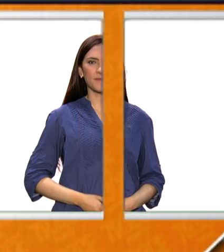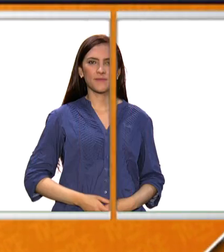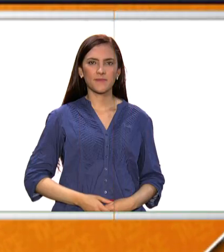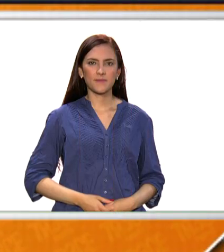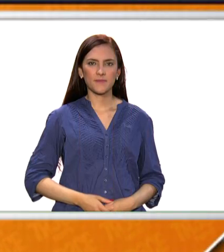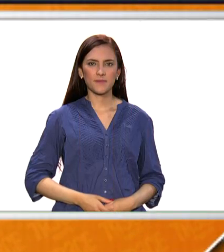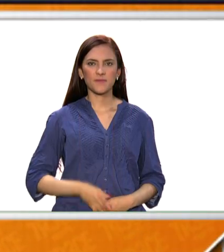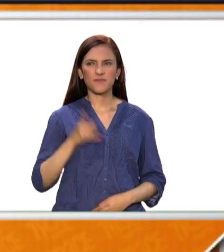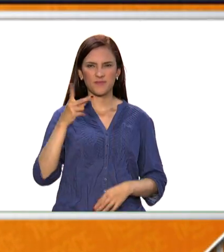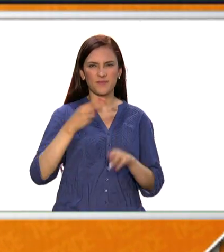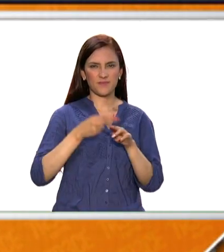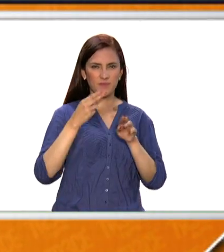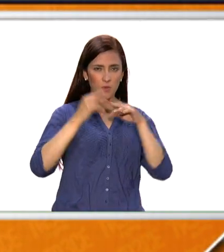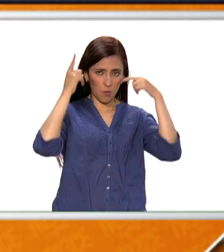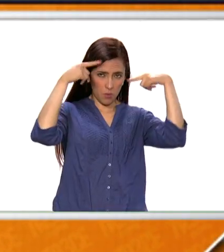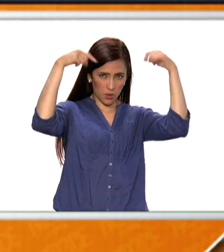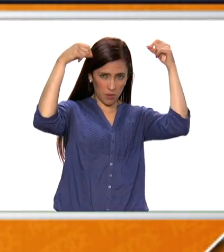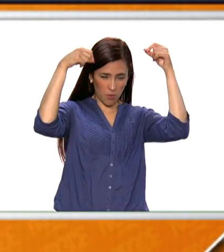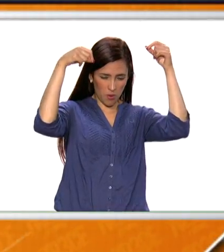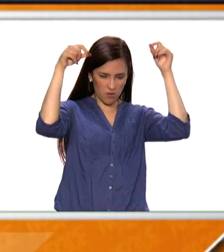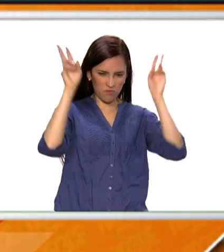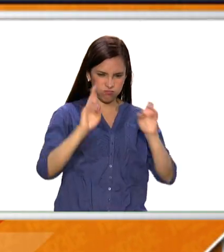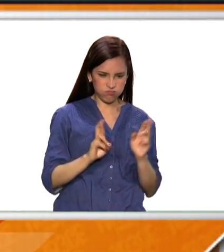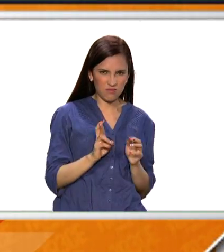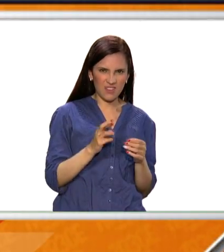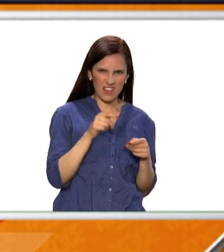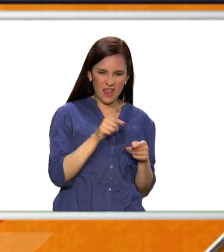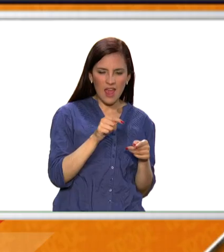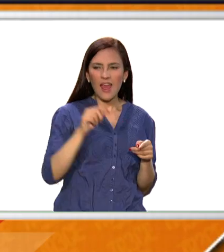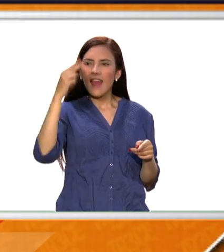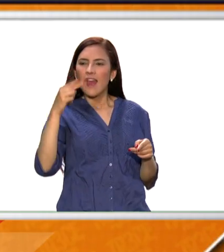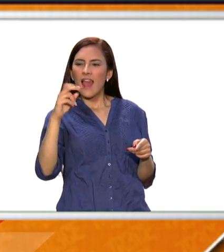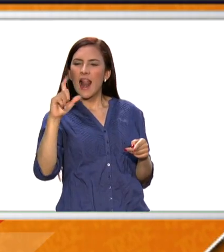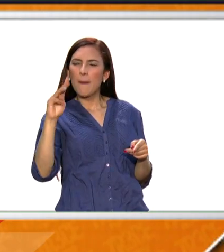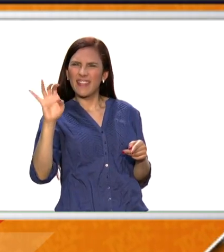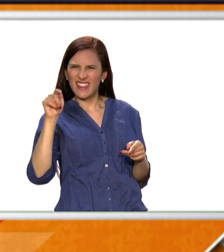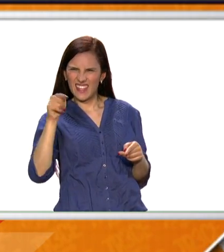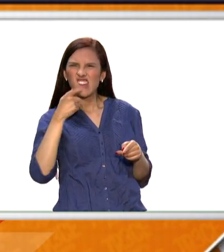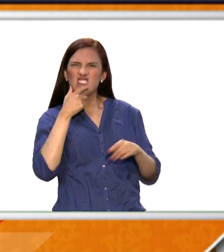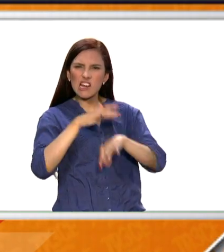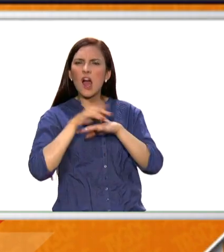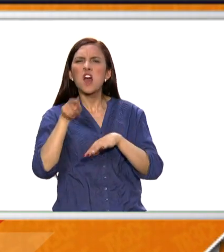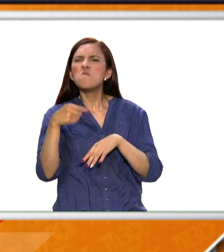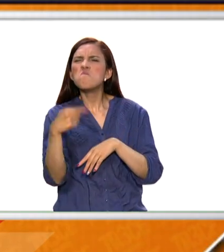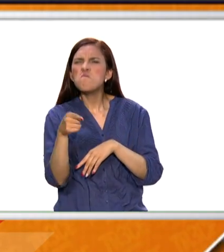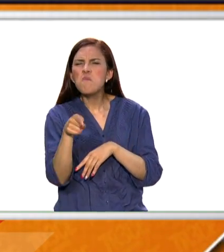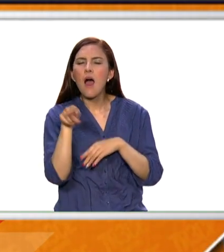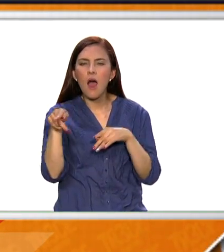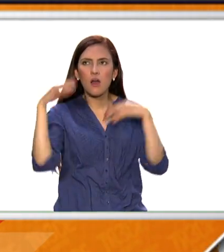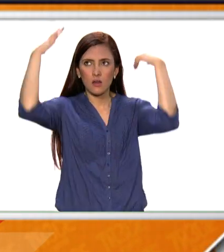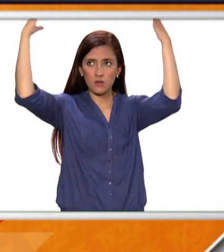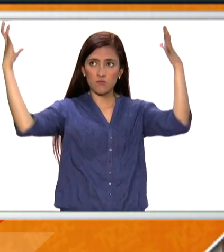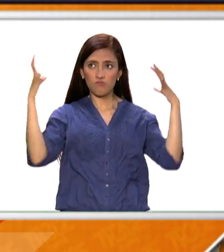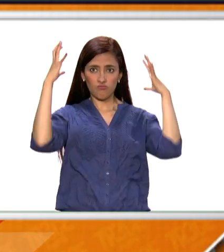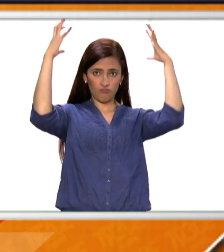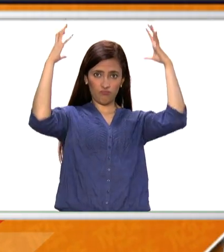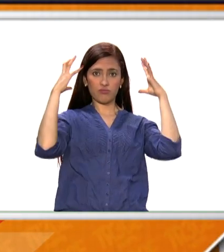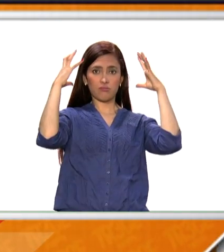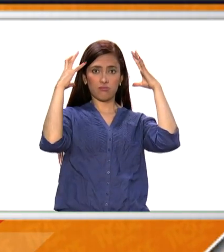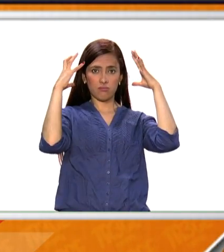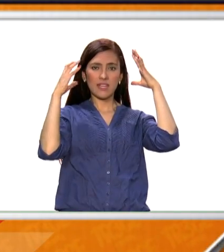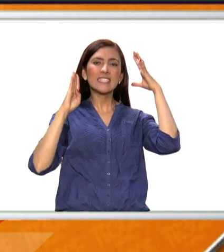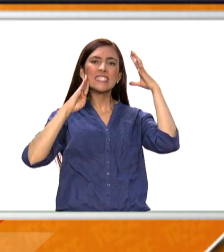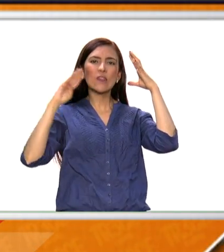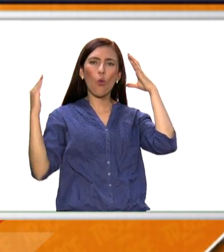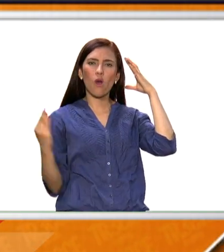Se llama Pokémon GO Helmet, o sea un casco para cazar pokémones sin las manos. El casco evita,